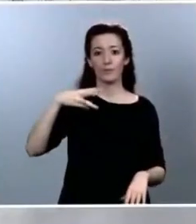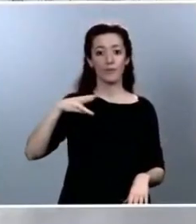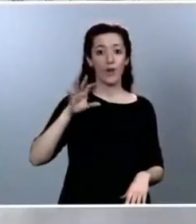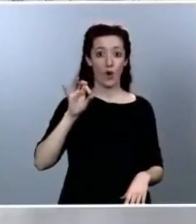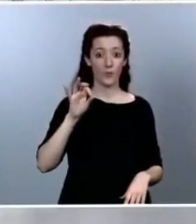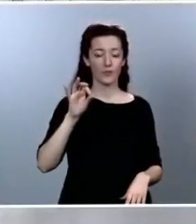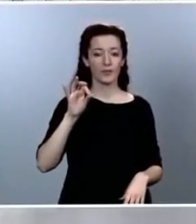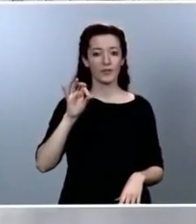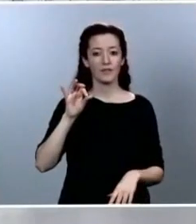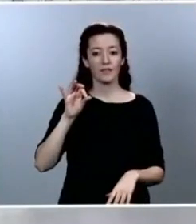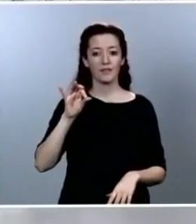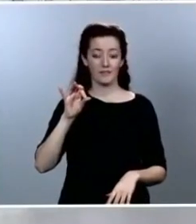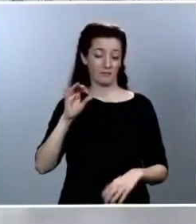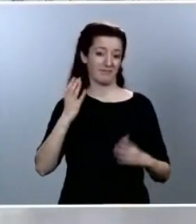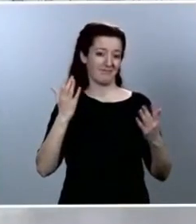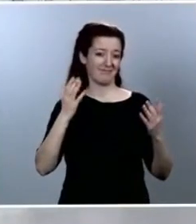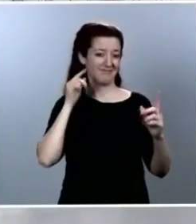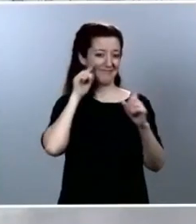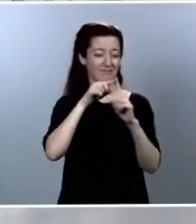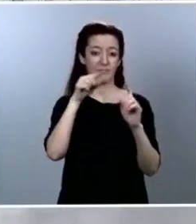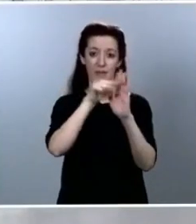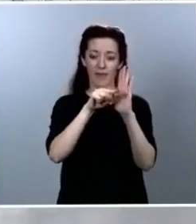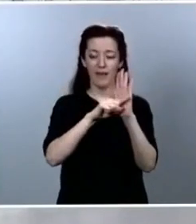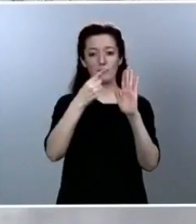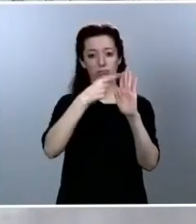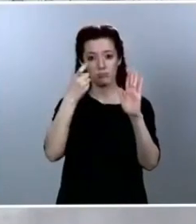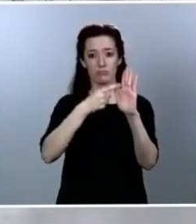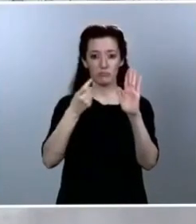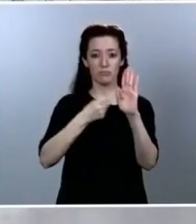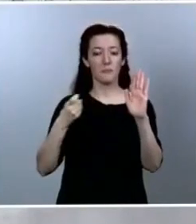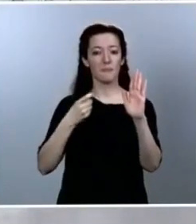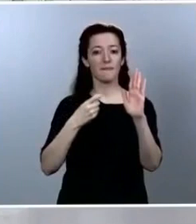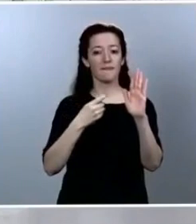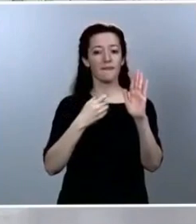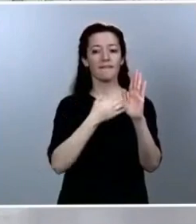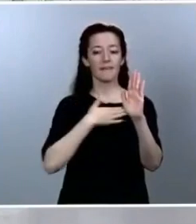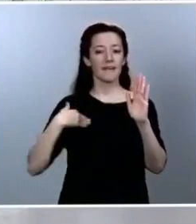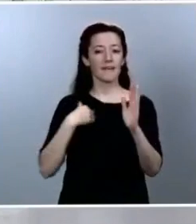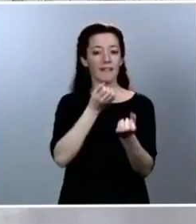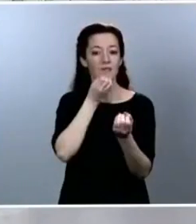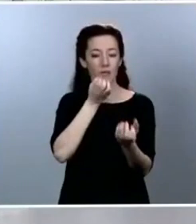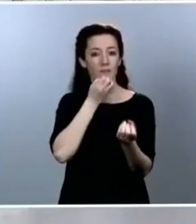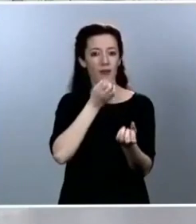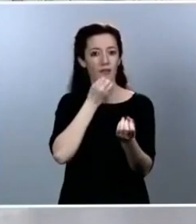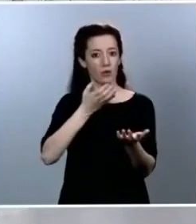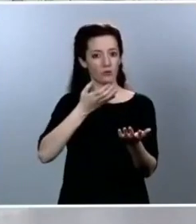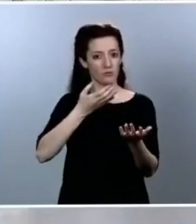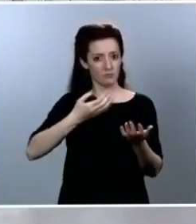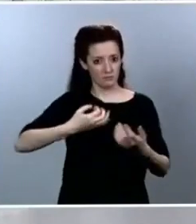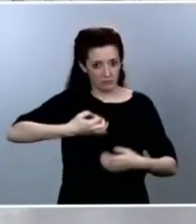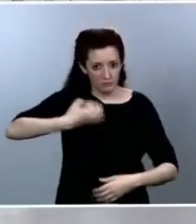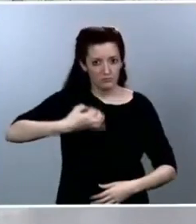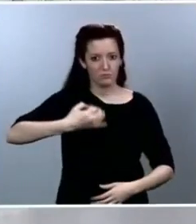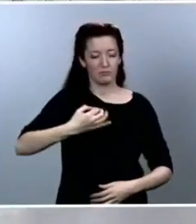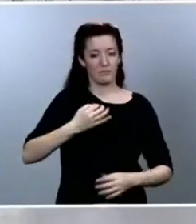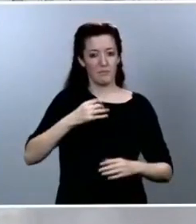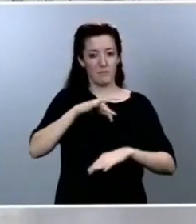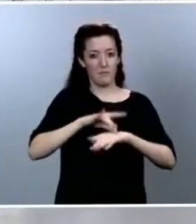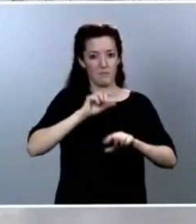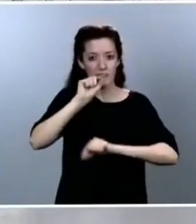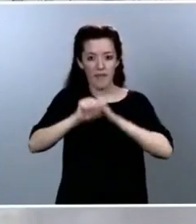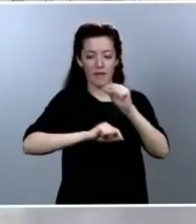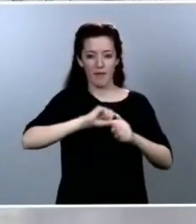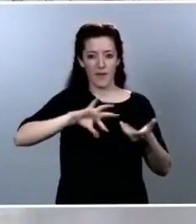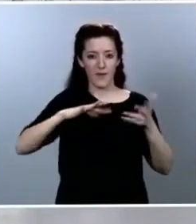que tengamos información precisa de la evolución de la pandemia. ¿Tendemos ahora mismo esa foto fija después de tantos cambios en los criterios de